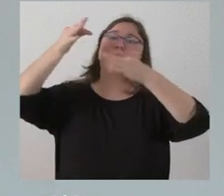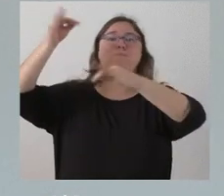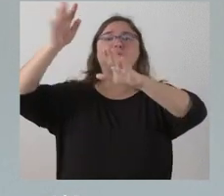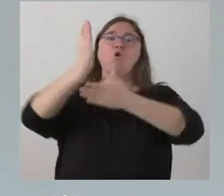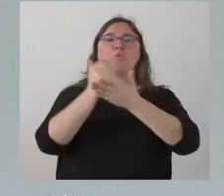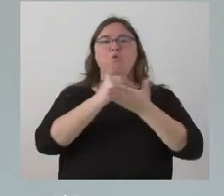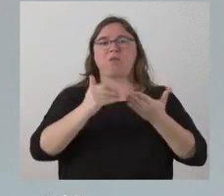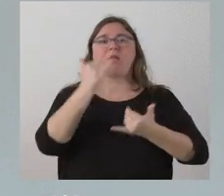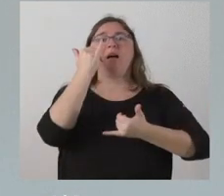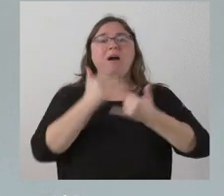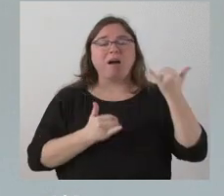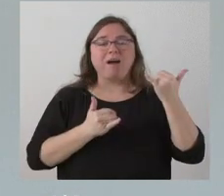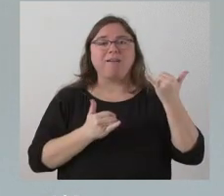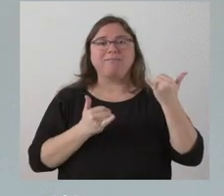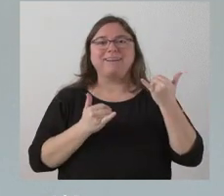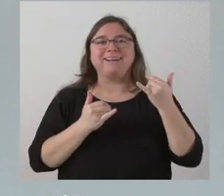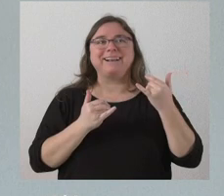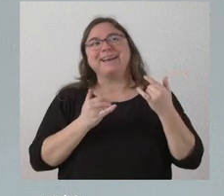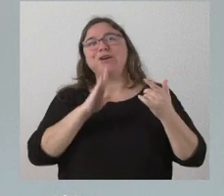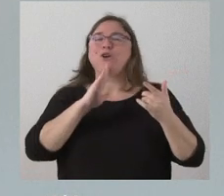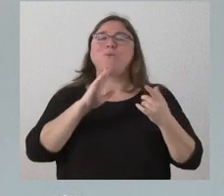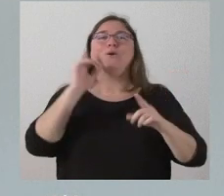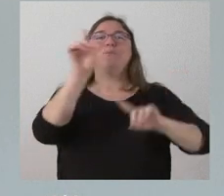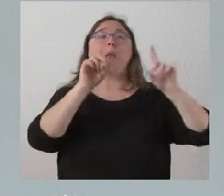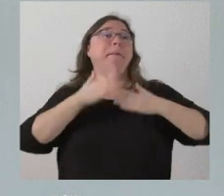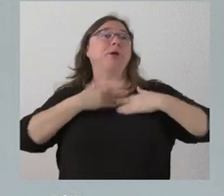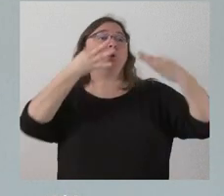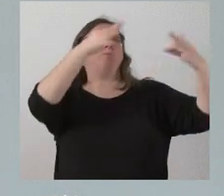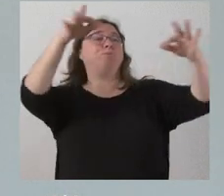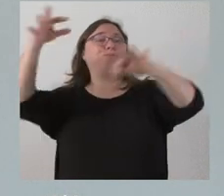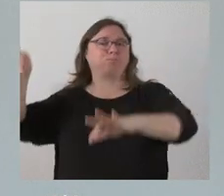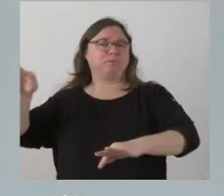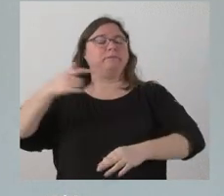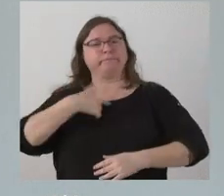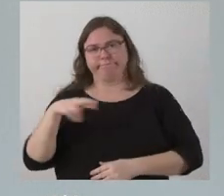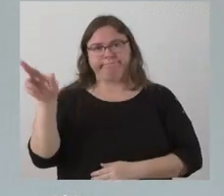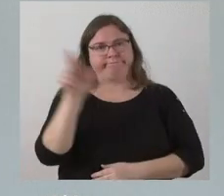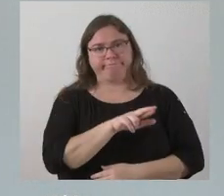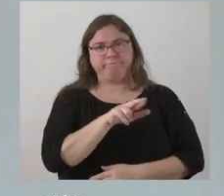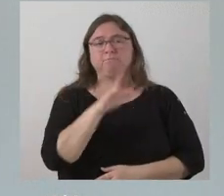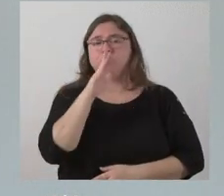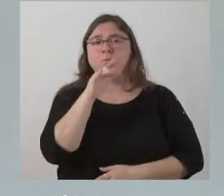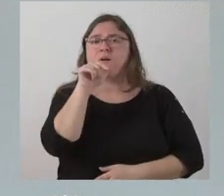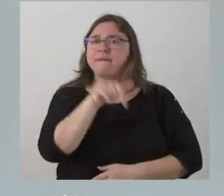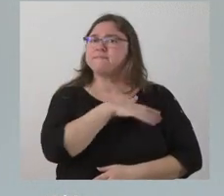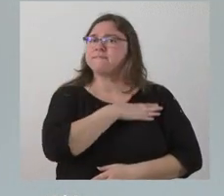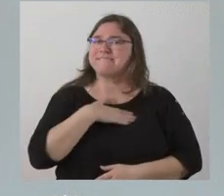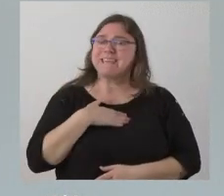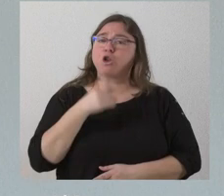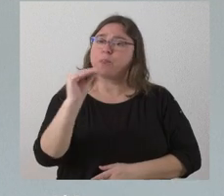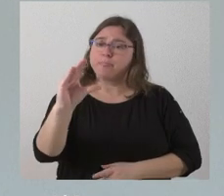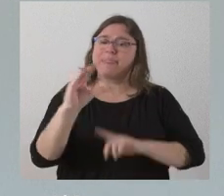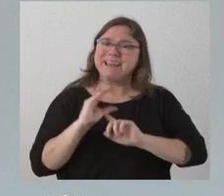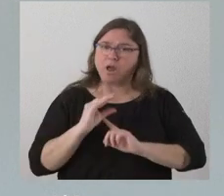y luego al final se intenta que el problema sea de otros. Yo desde aquí insisto en ello, en ese sentido insistiremos, la dotación que es